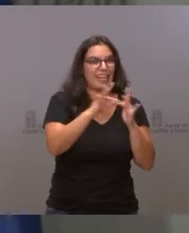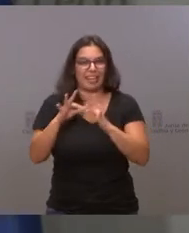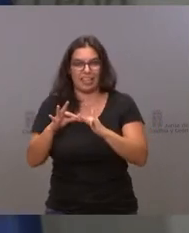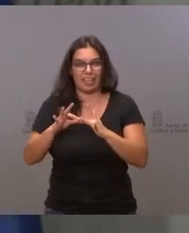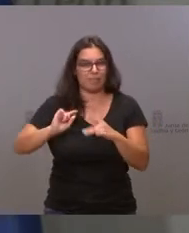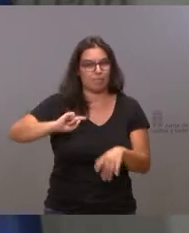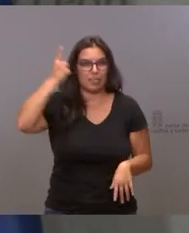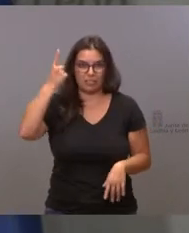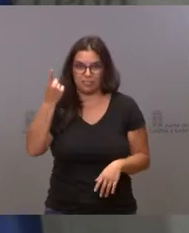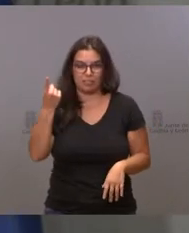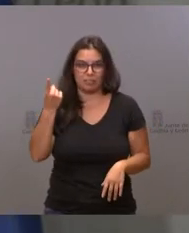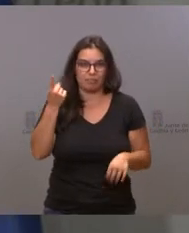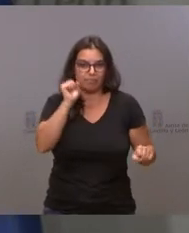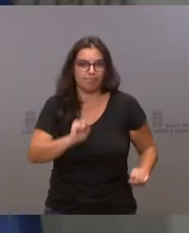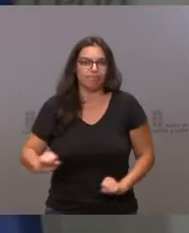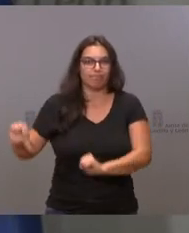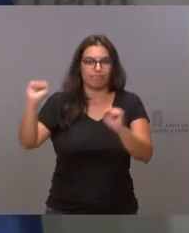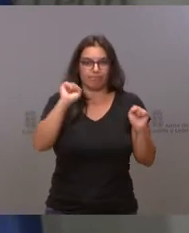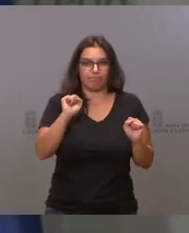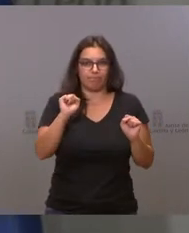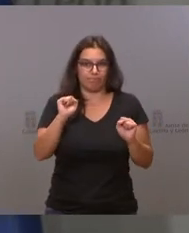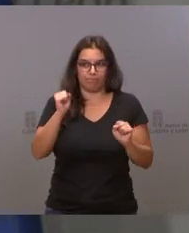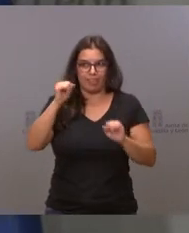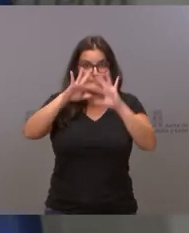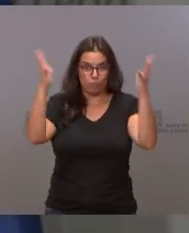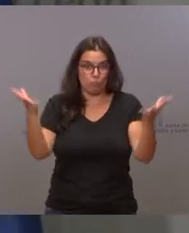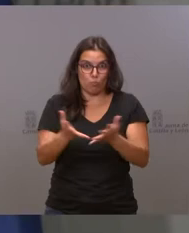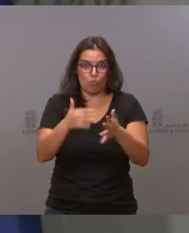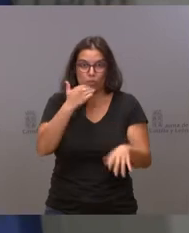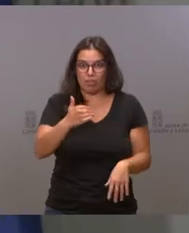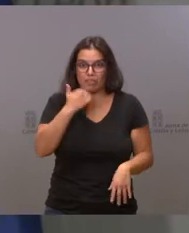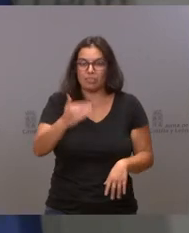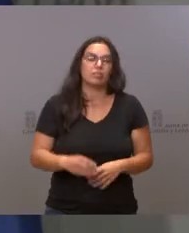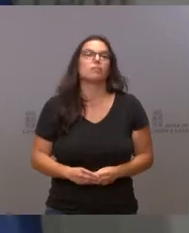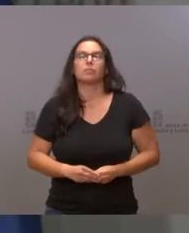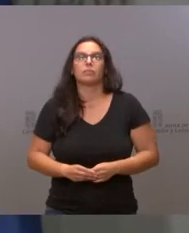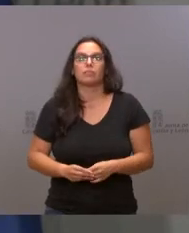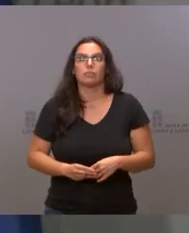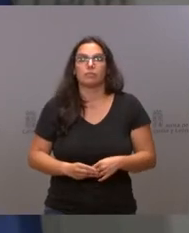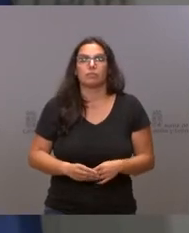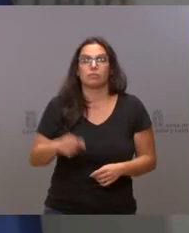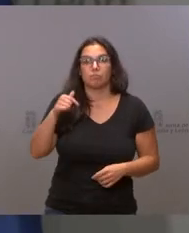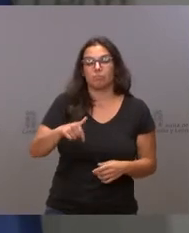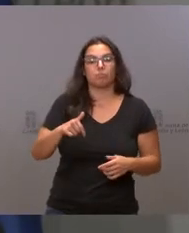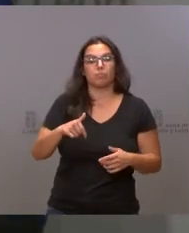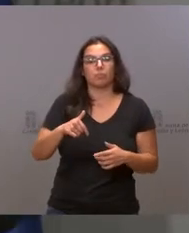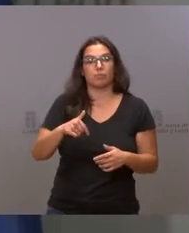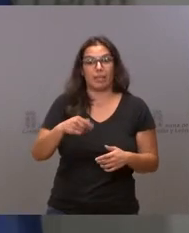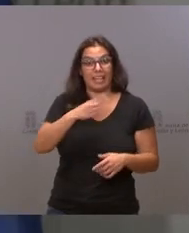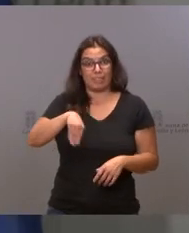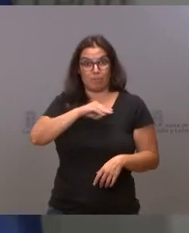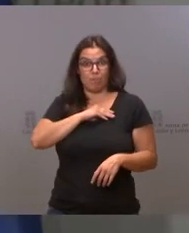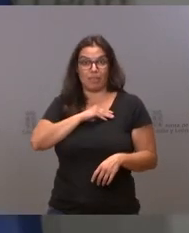inmunización en el ranking mundial prácticamente. Saben que nuestro país está colocado en los primeros puestos del ranking mundial.